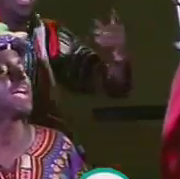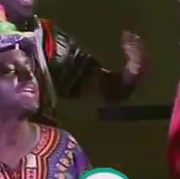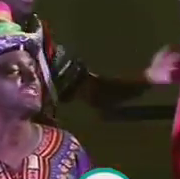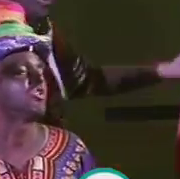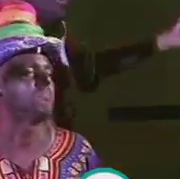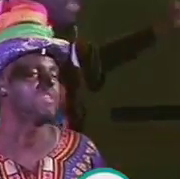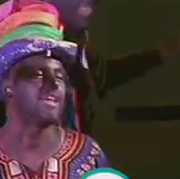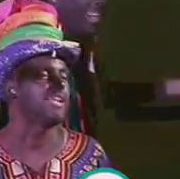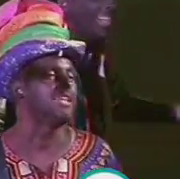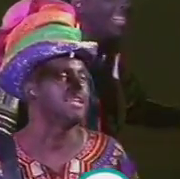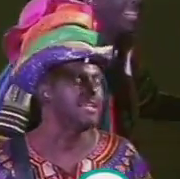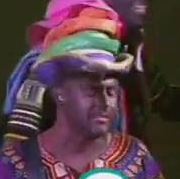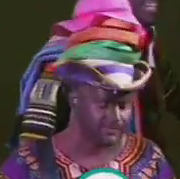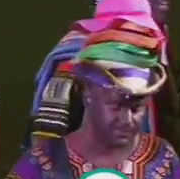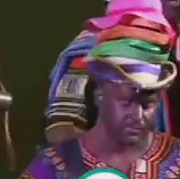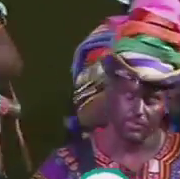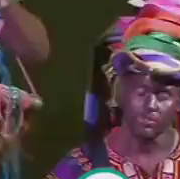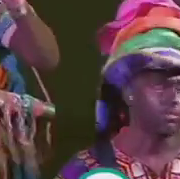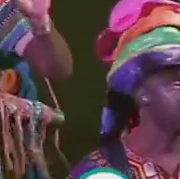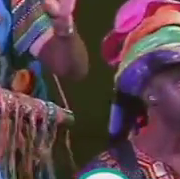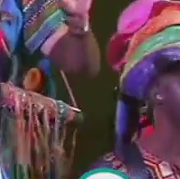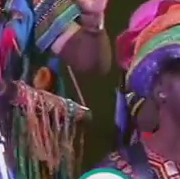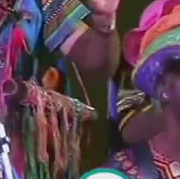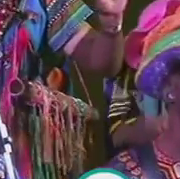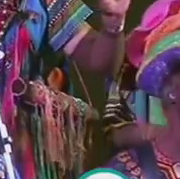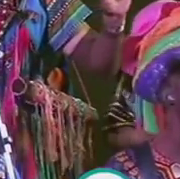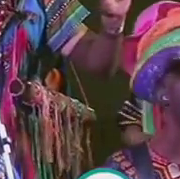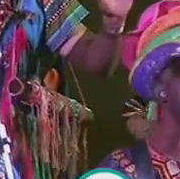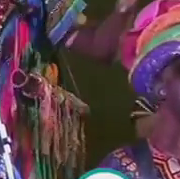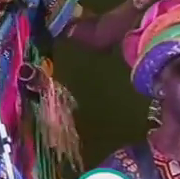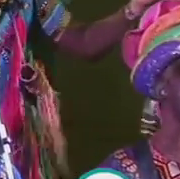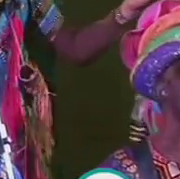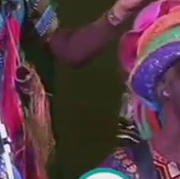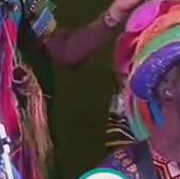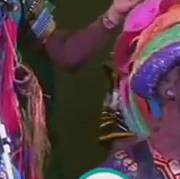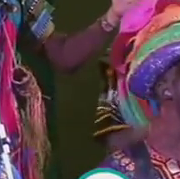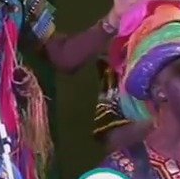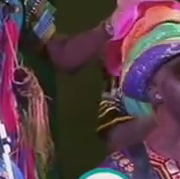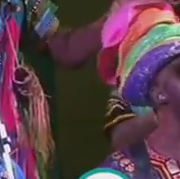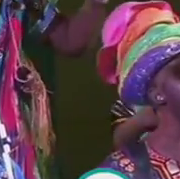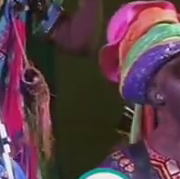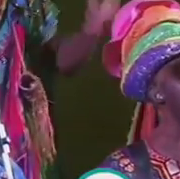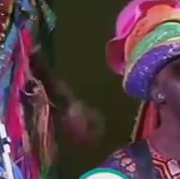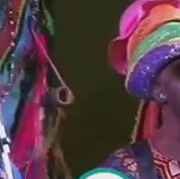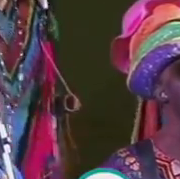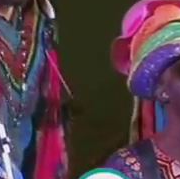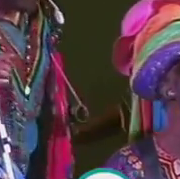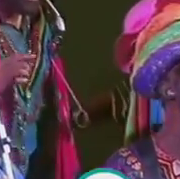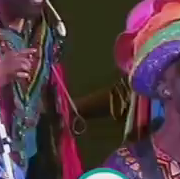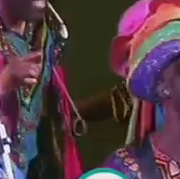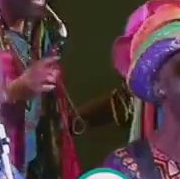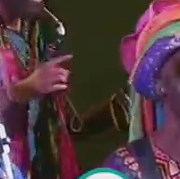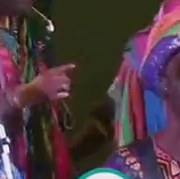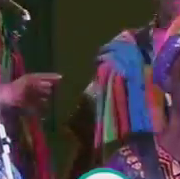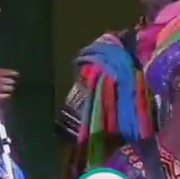igual que Nacho Vidal. Bueno, fue normal, lo más grande que he vivido me lo dio tu